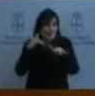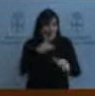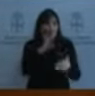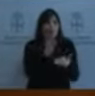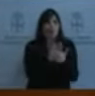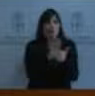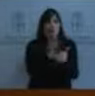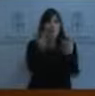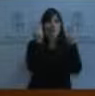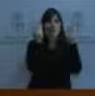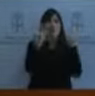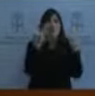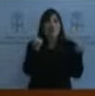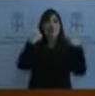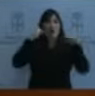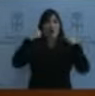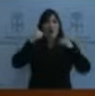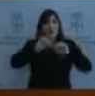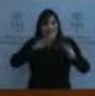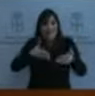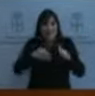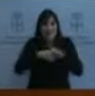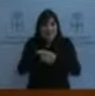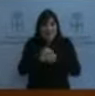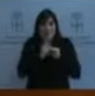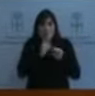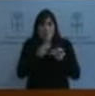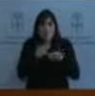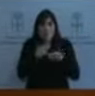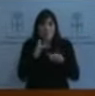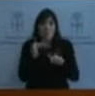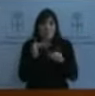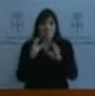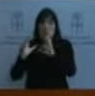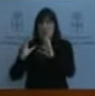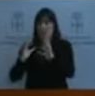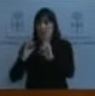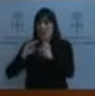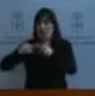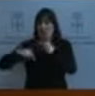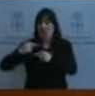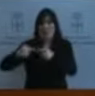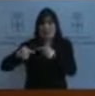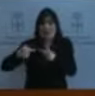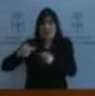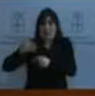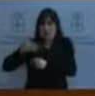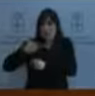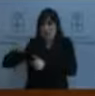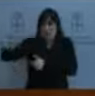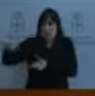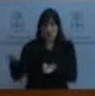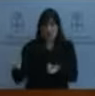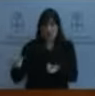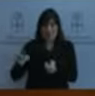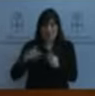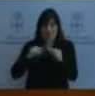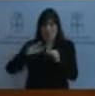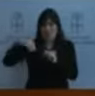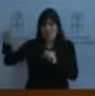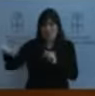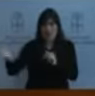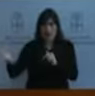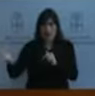acceso a Internet, incluso a comunicarse con sus familiares más allá de las fronteras de Asturias y más allá de… en todo el mundo.